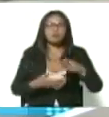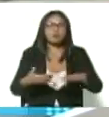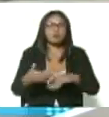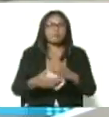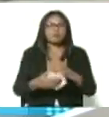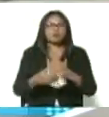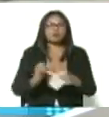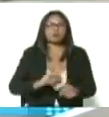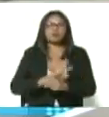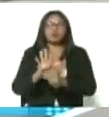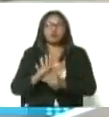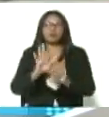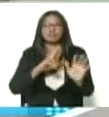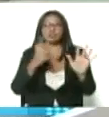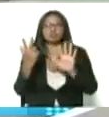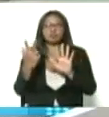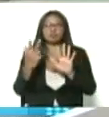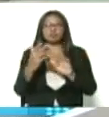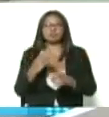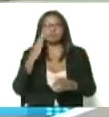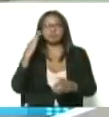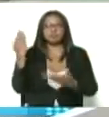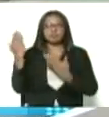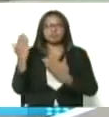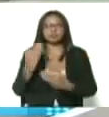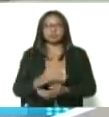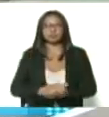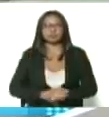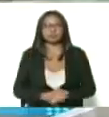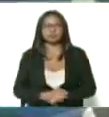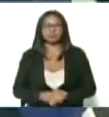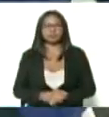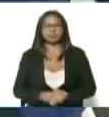territorio nacional. Vamos a unirnos de inmediato a esta histórica transmisión.